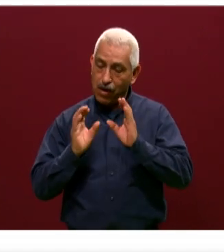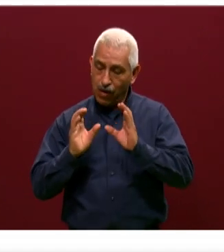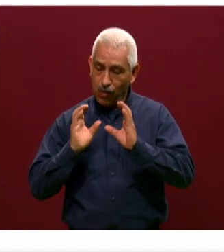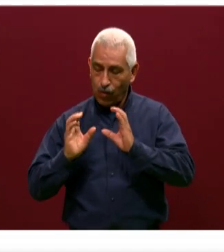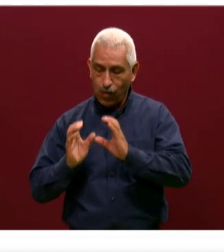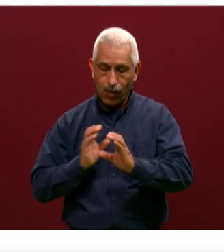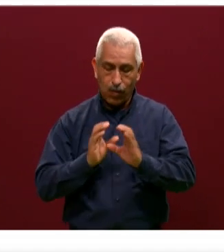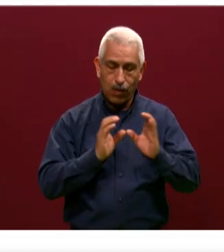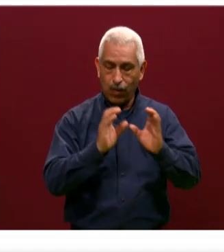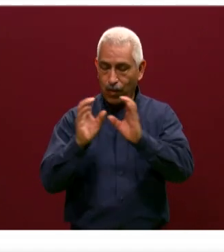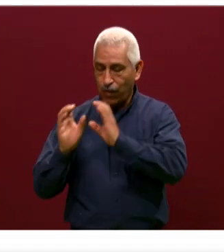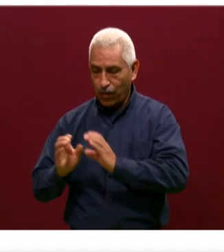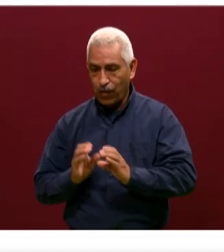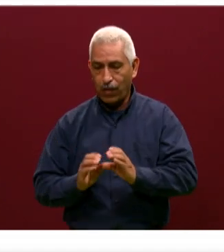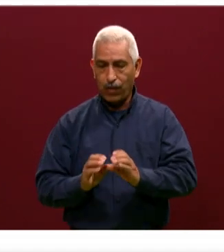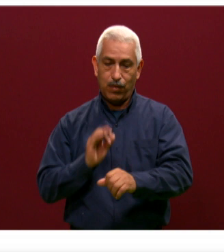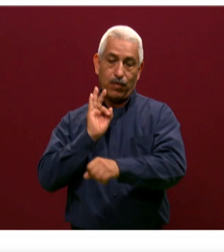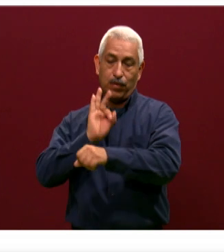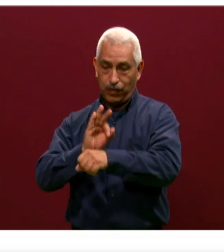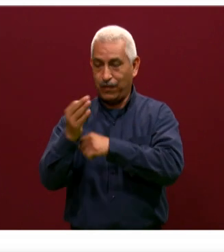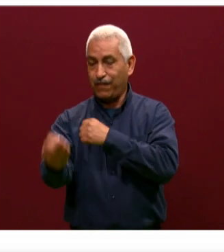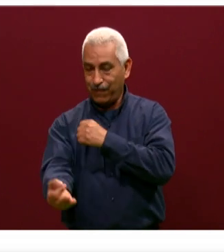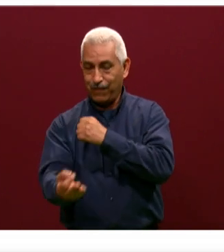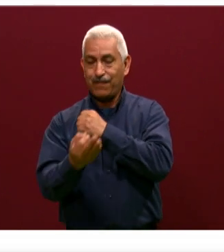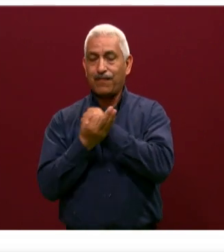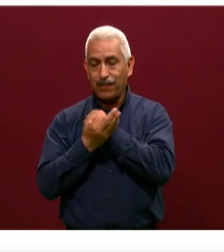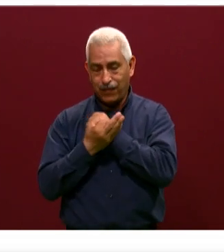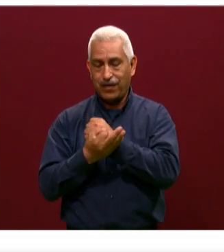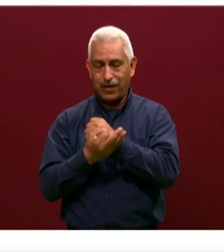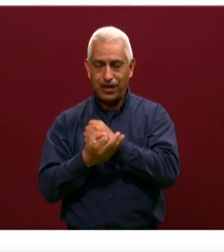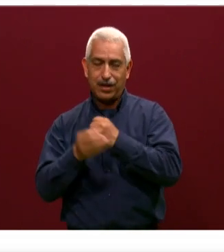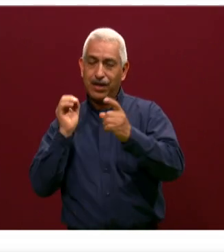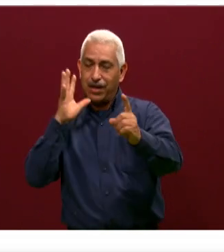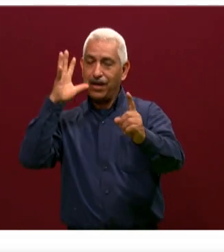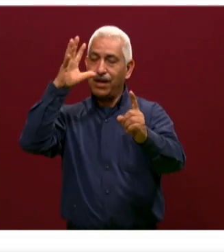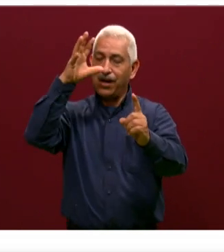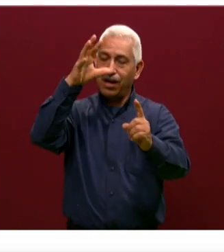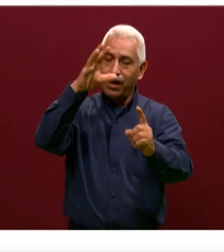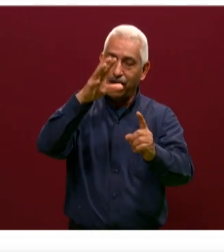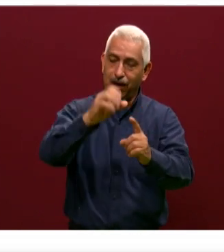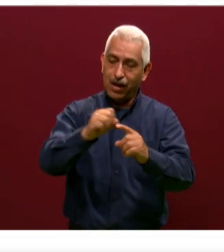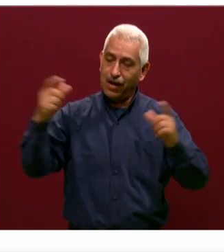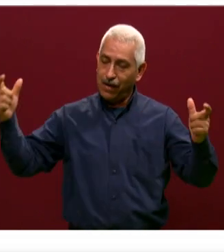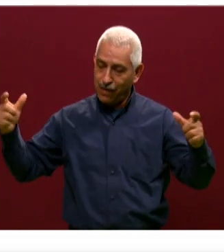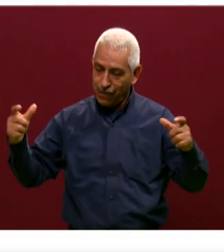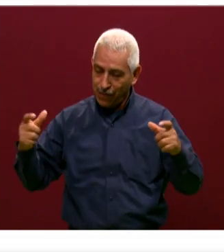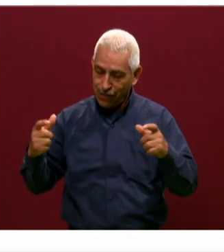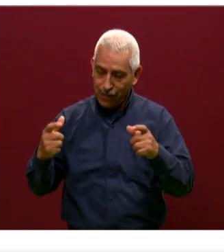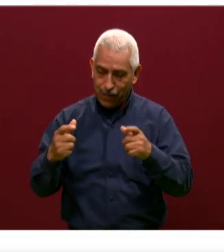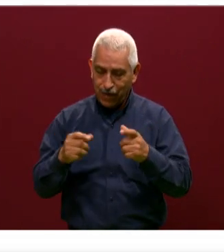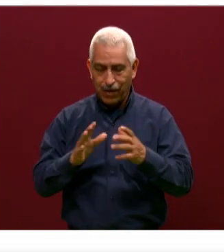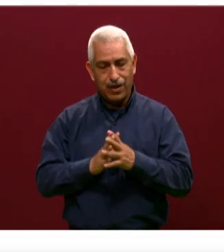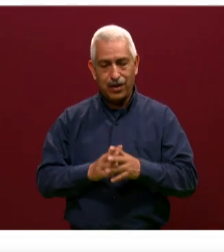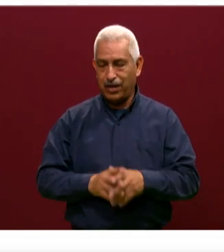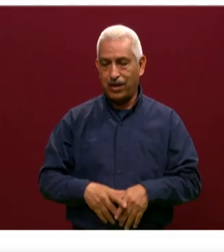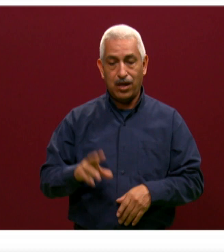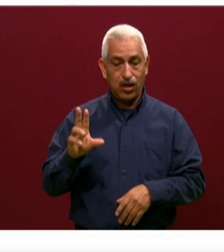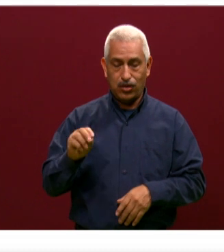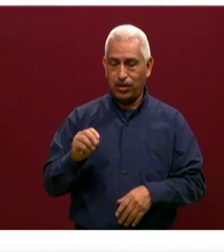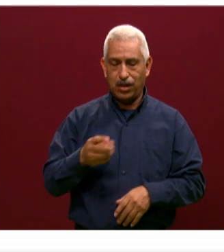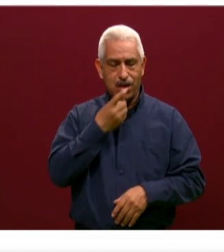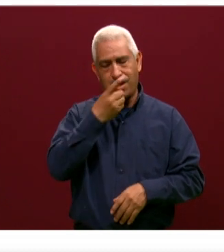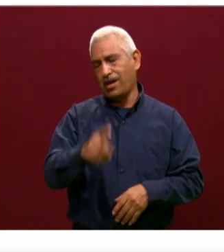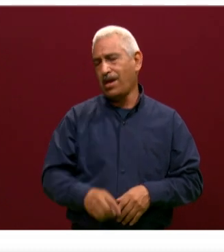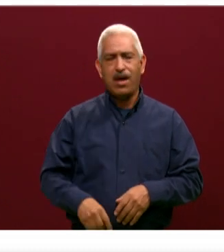cuidamos todos. Vamos juntos en este esfuerzo. No nos cansemos, no digamos, ya es muy repetitivo, ya no lo quiero